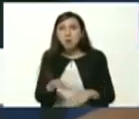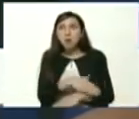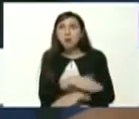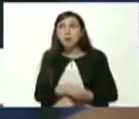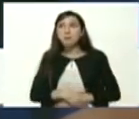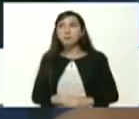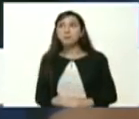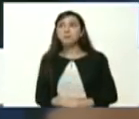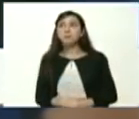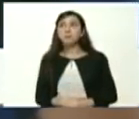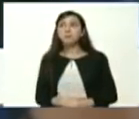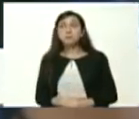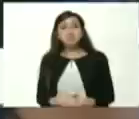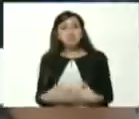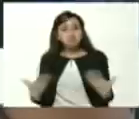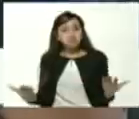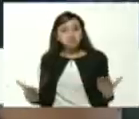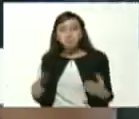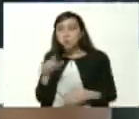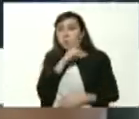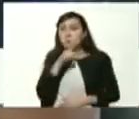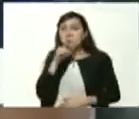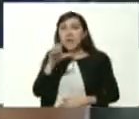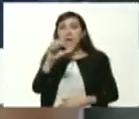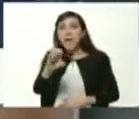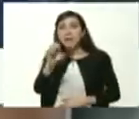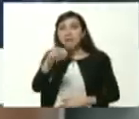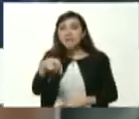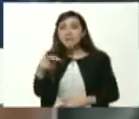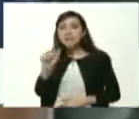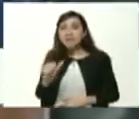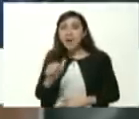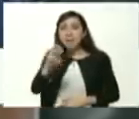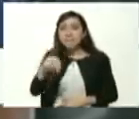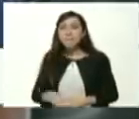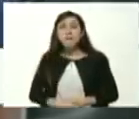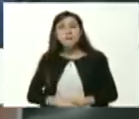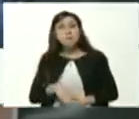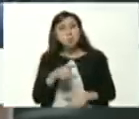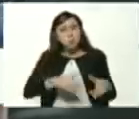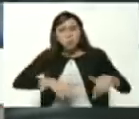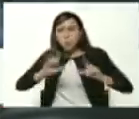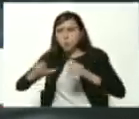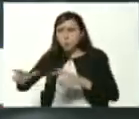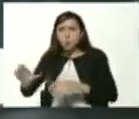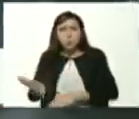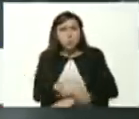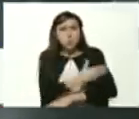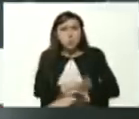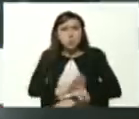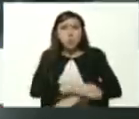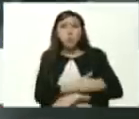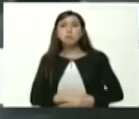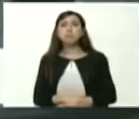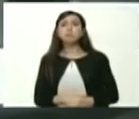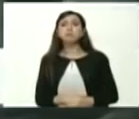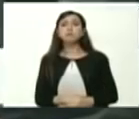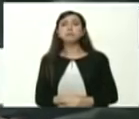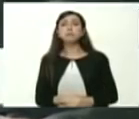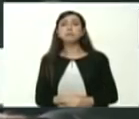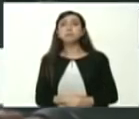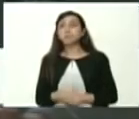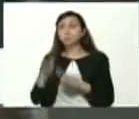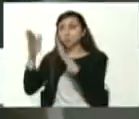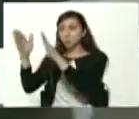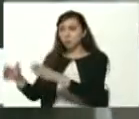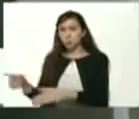El Ensamble Música Urbana Con el Pinky, mejor conocido